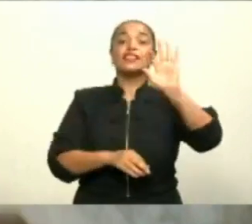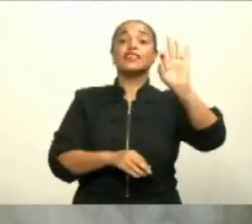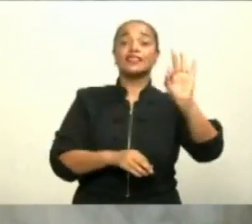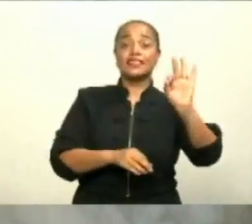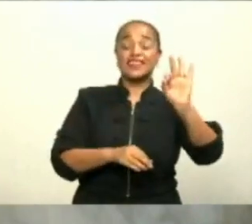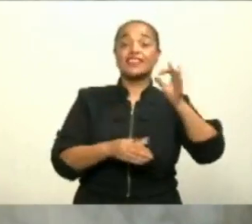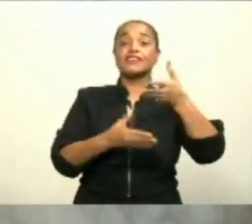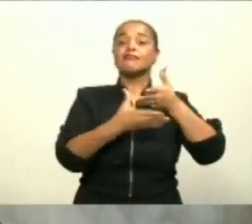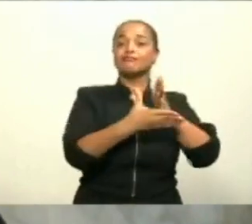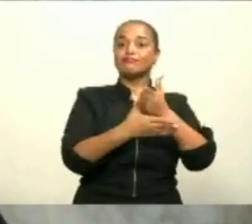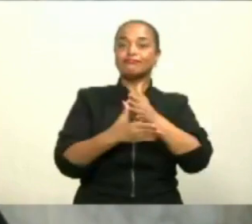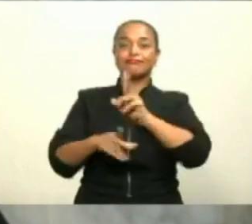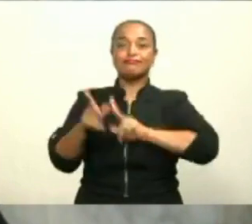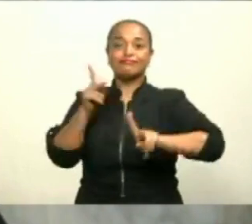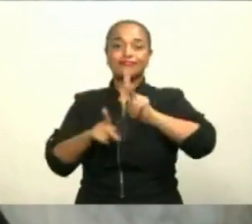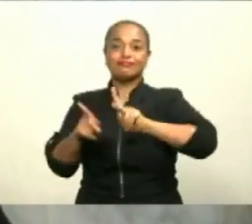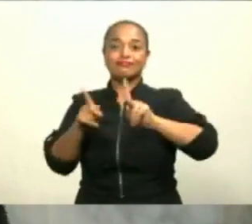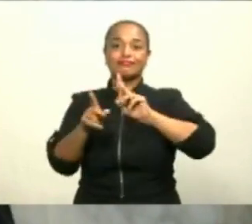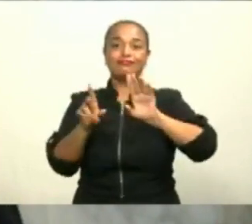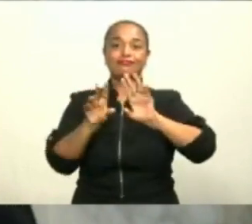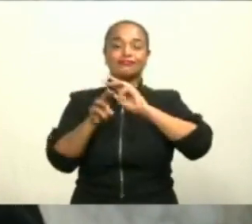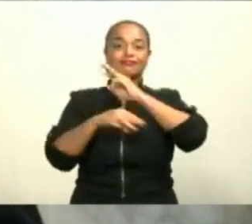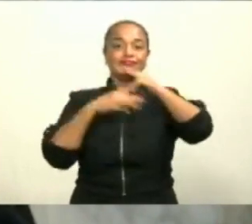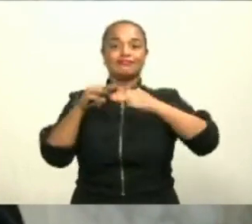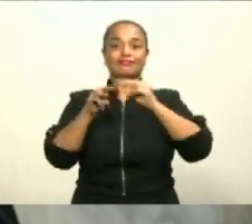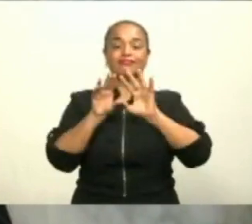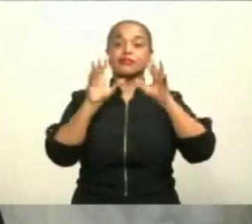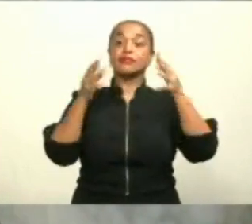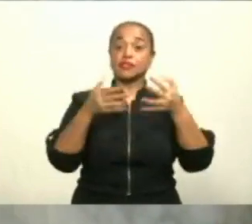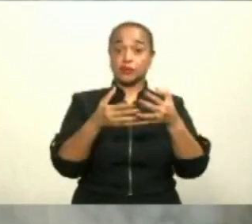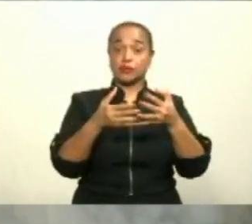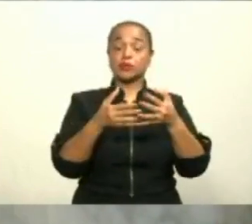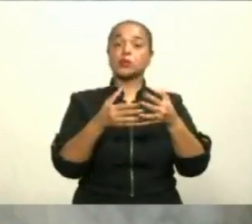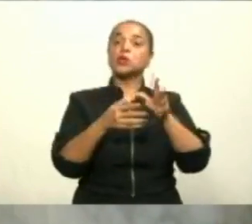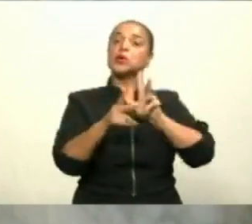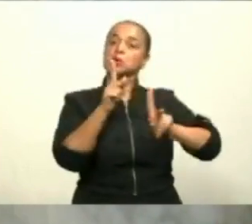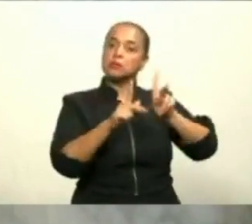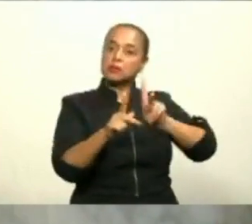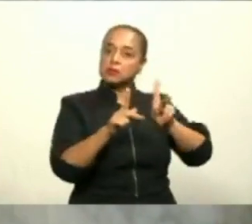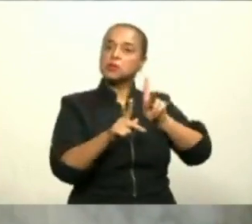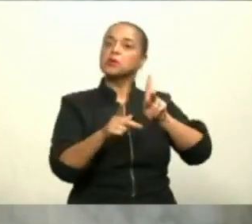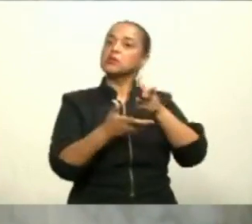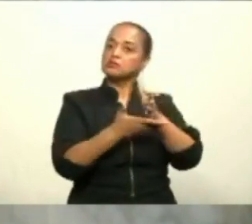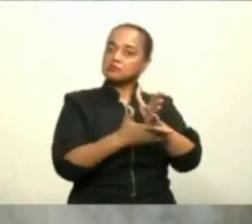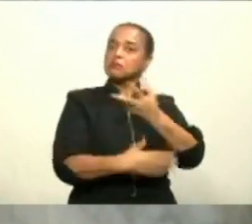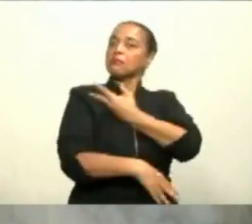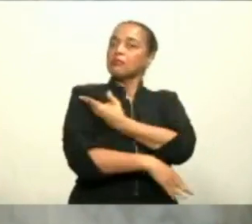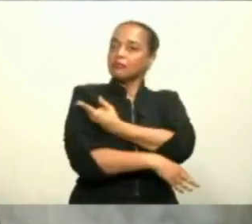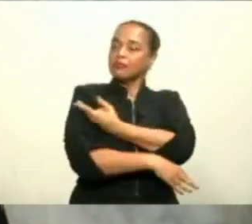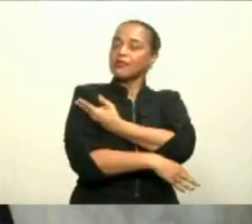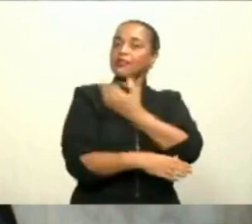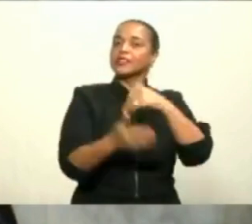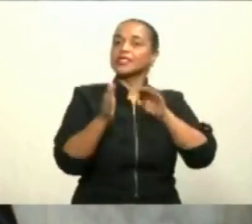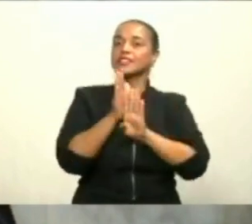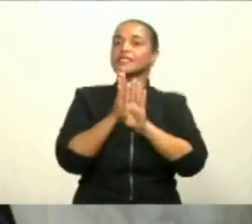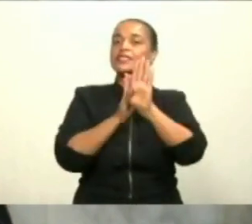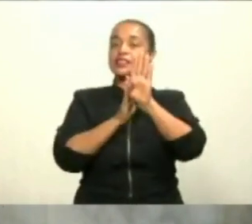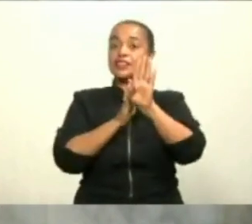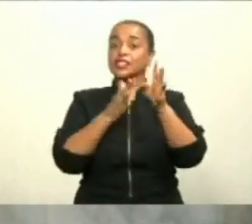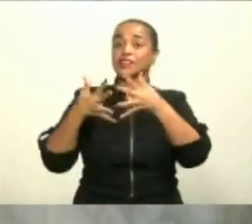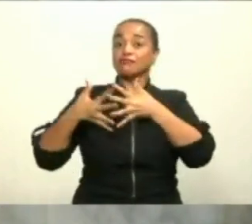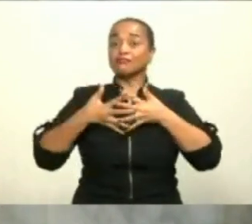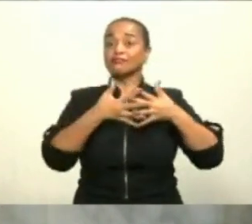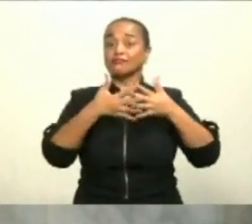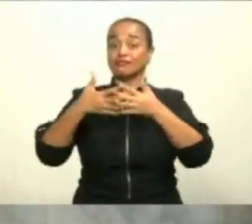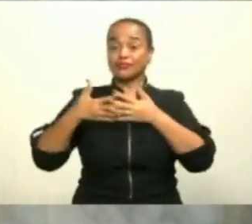edades y diversos grupos y geografías. Los ensayos clínicos de fase 2 y 3 están desarrollándose en el Reino Unido, en